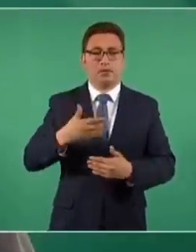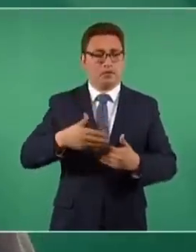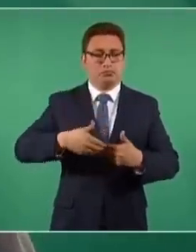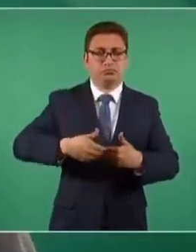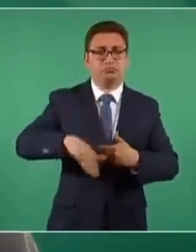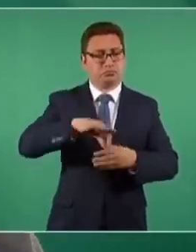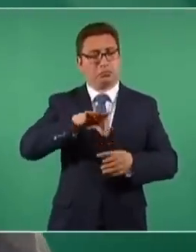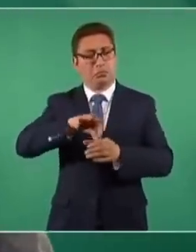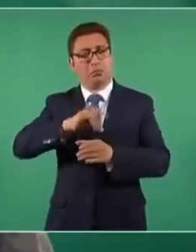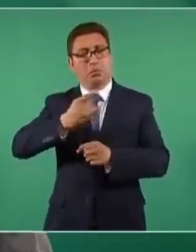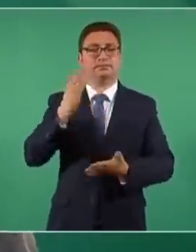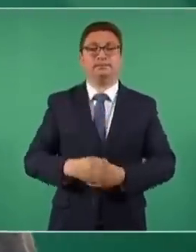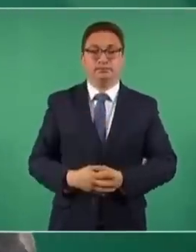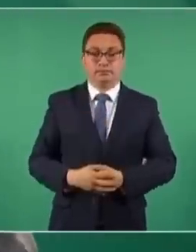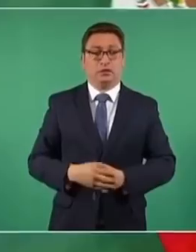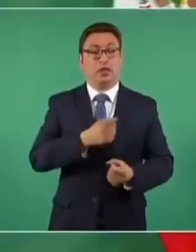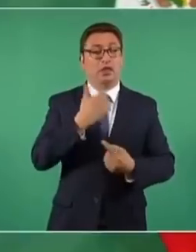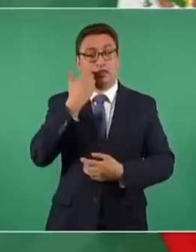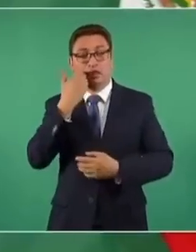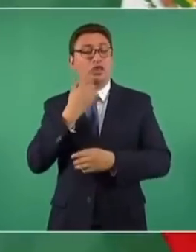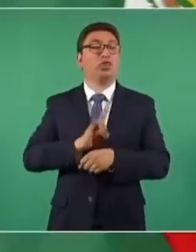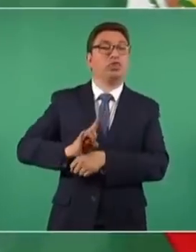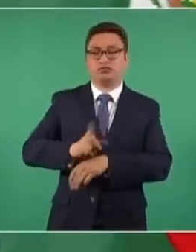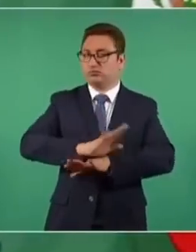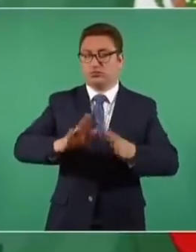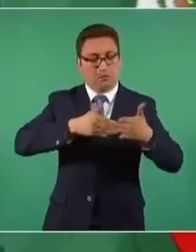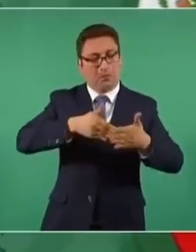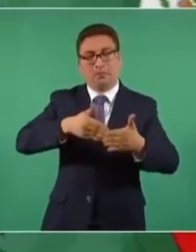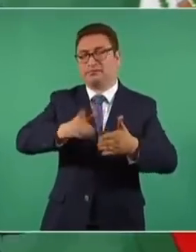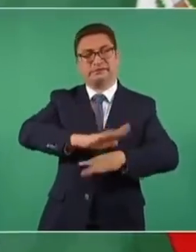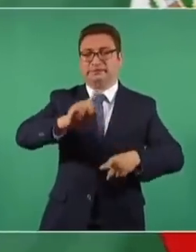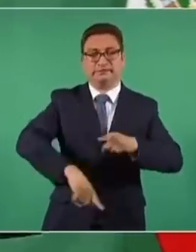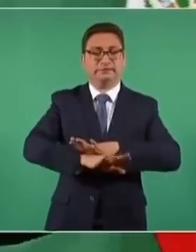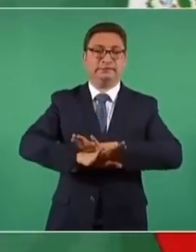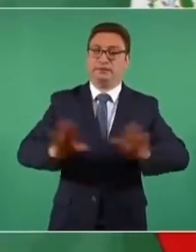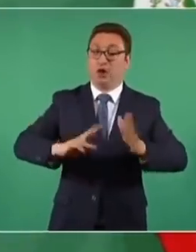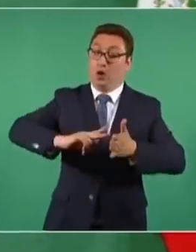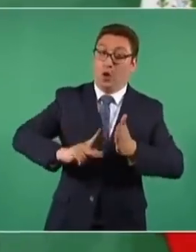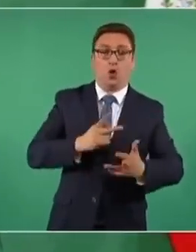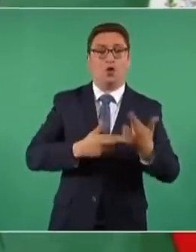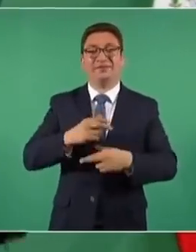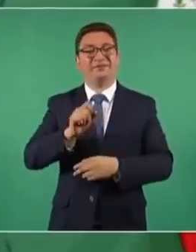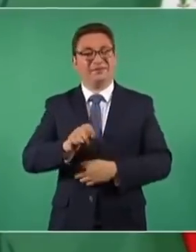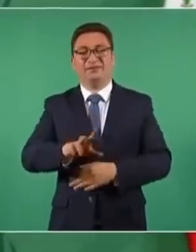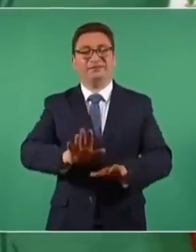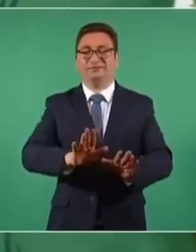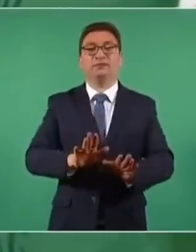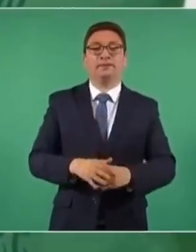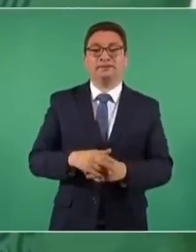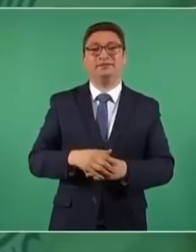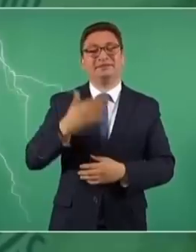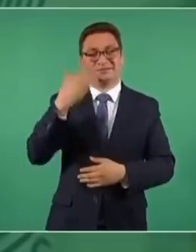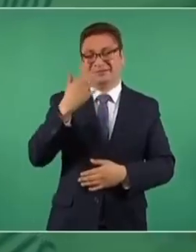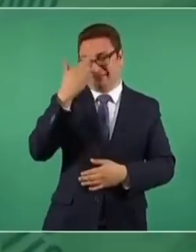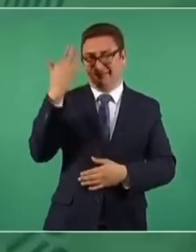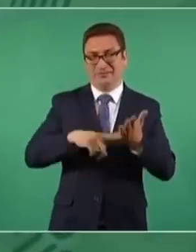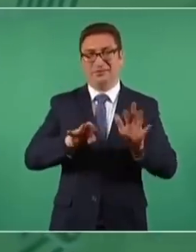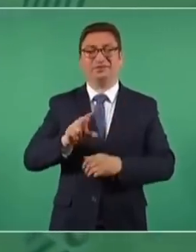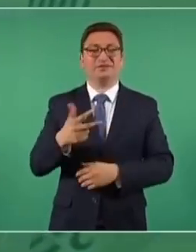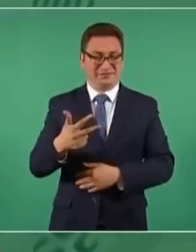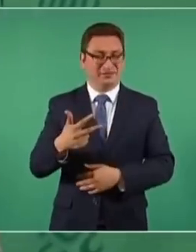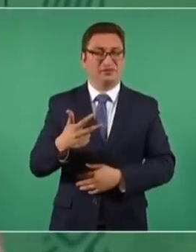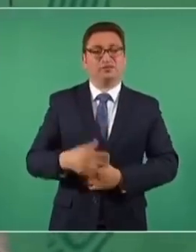electorales, con las simulaciones, para que no haya obstáculos, que no vuelva a suceder, desde luego lo del 88,